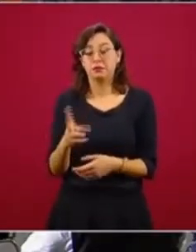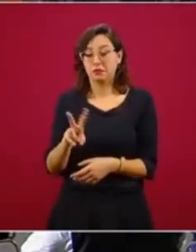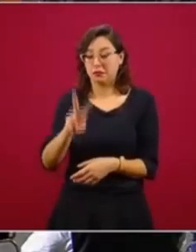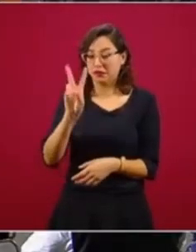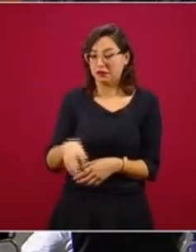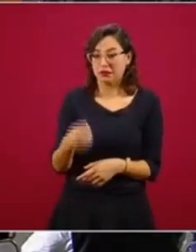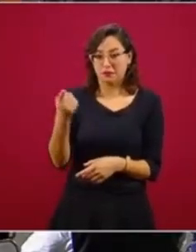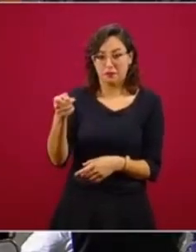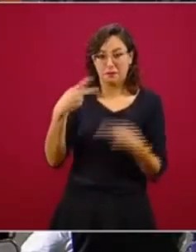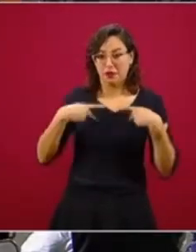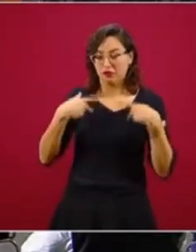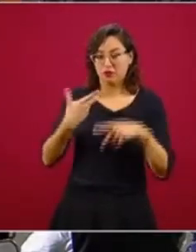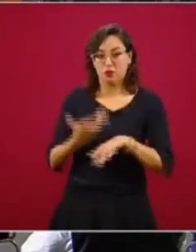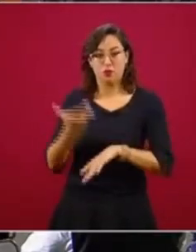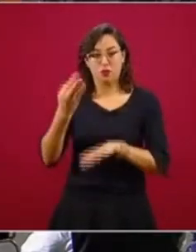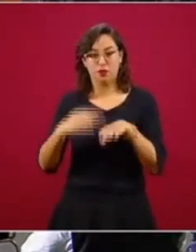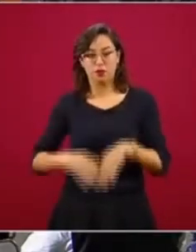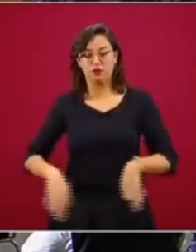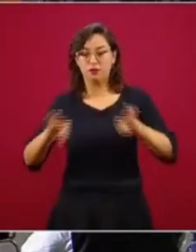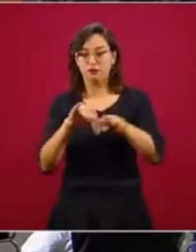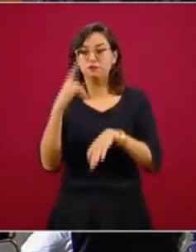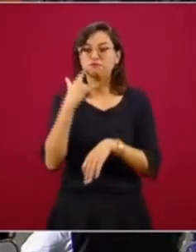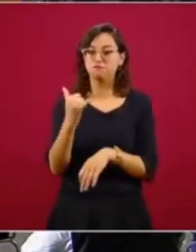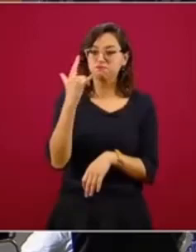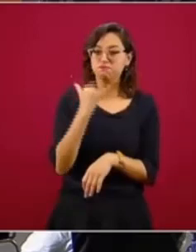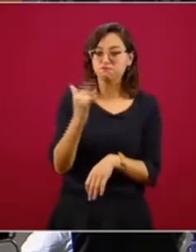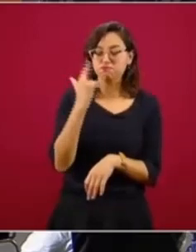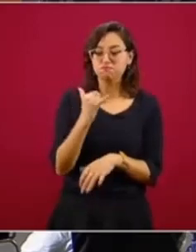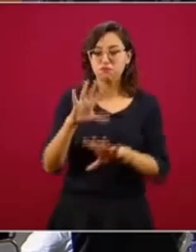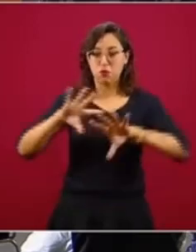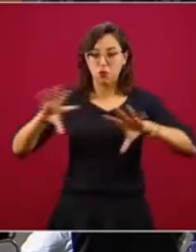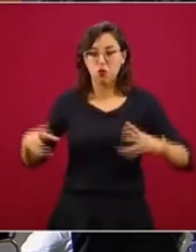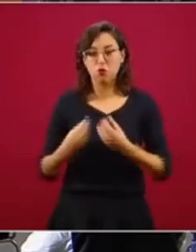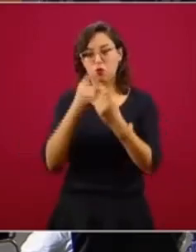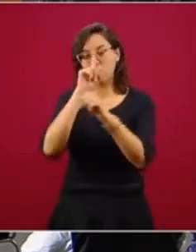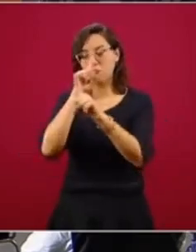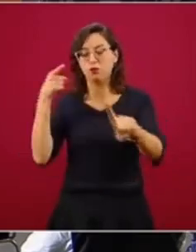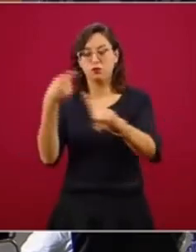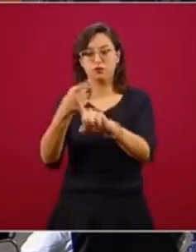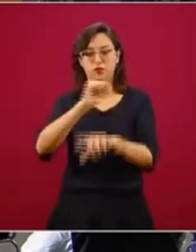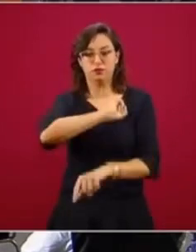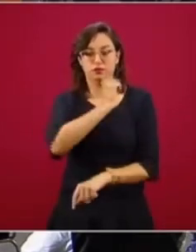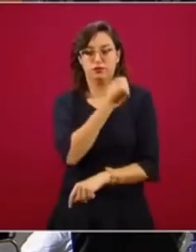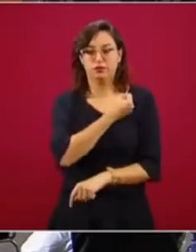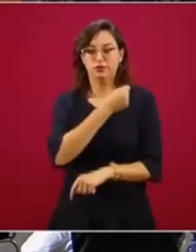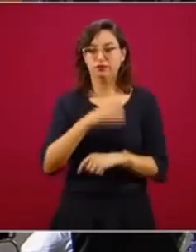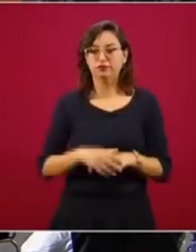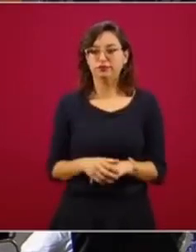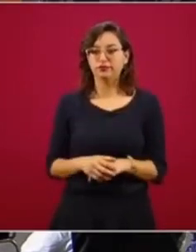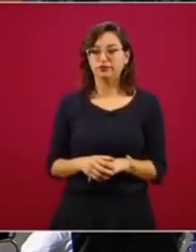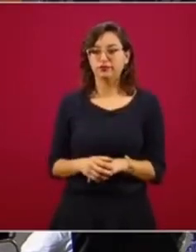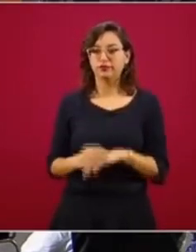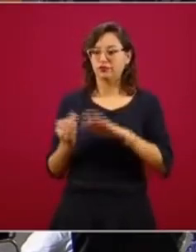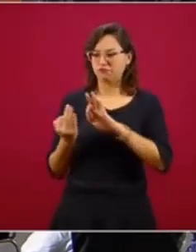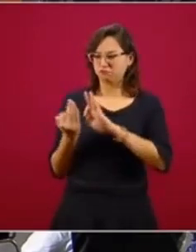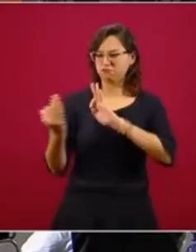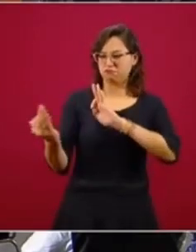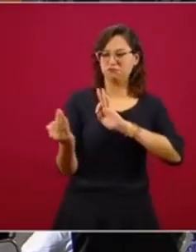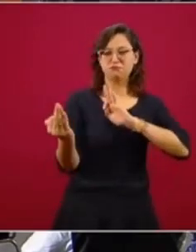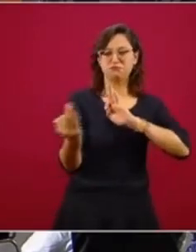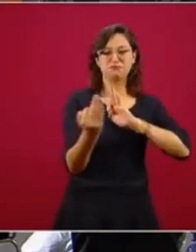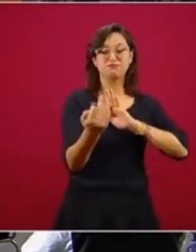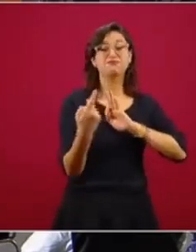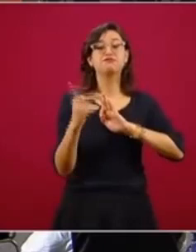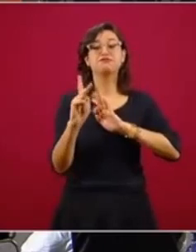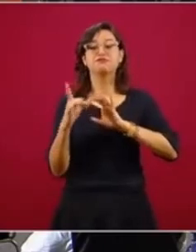una institución muy importante para este esfuerzo que denominamos Juntos por la Salud. Hay sana distancia, pero hay cohesión en el